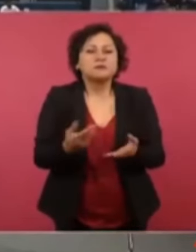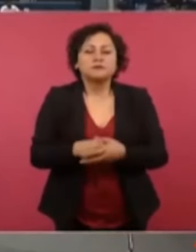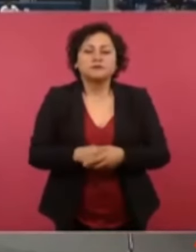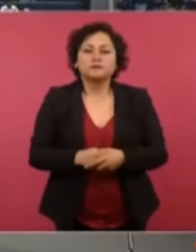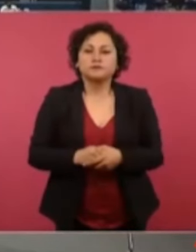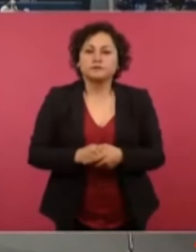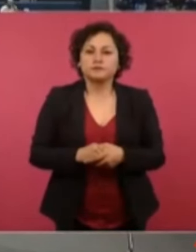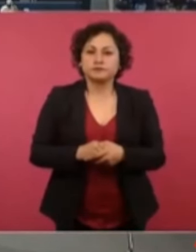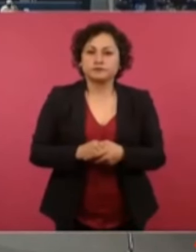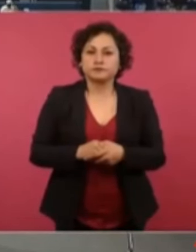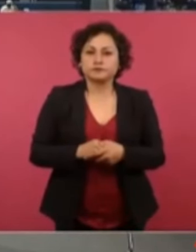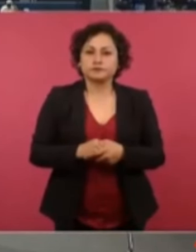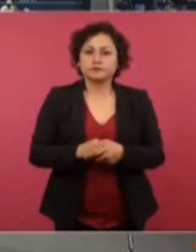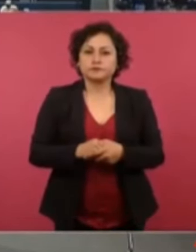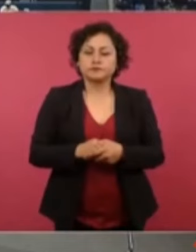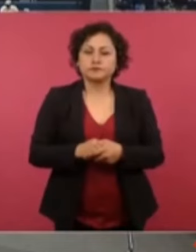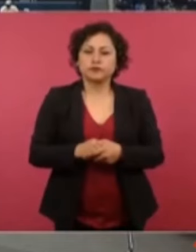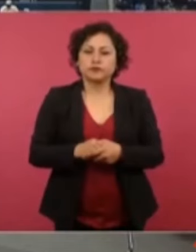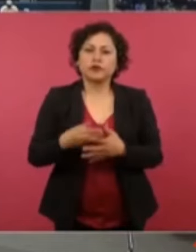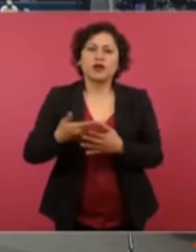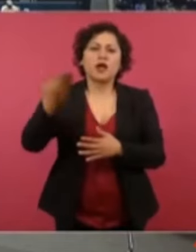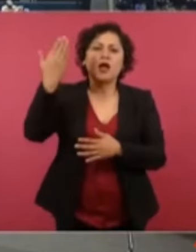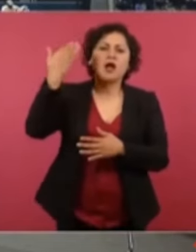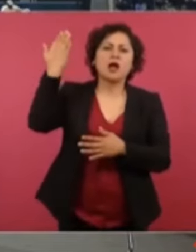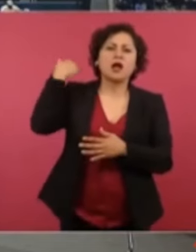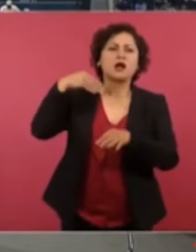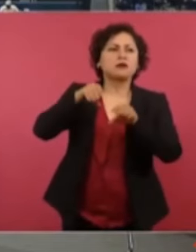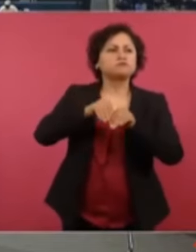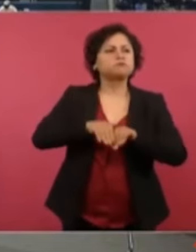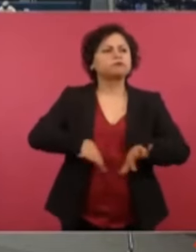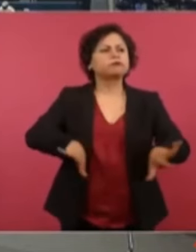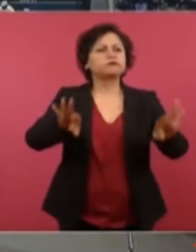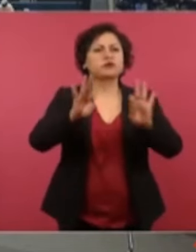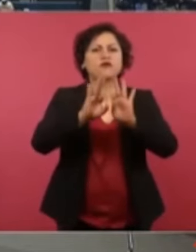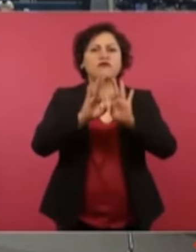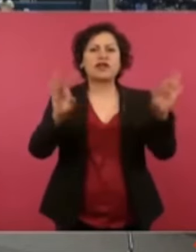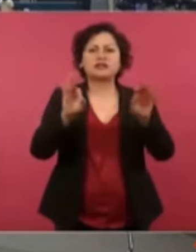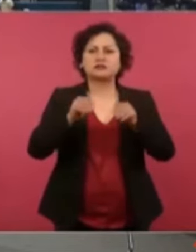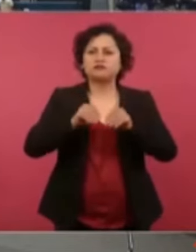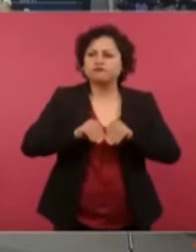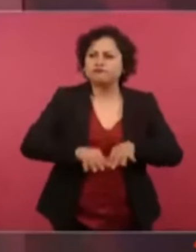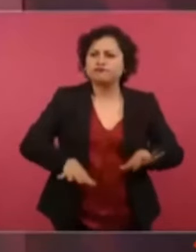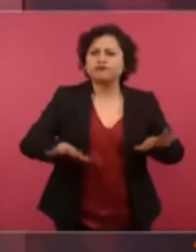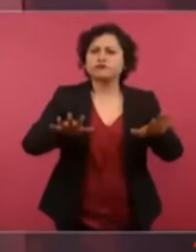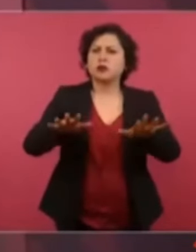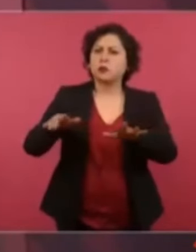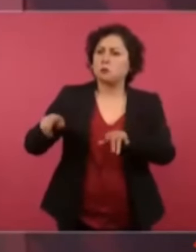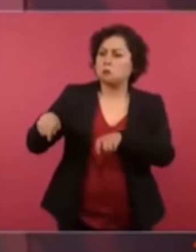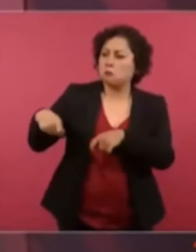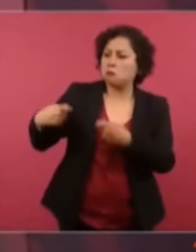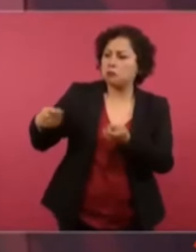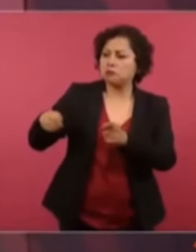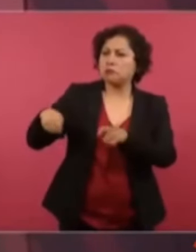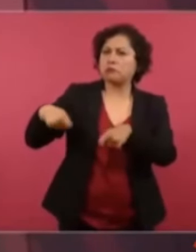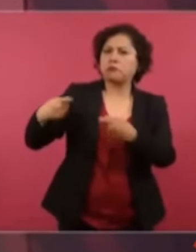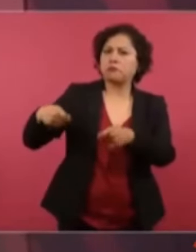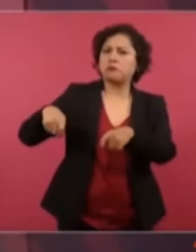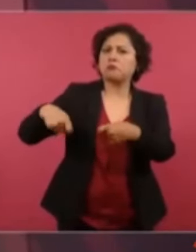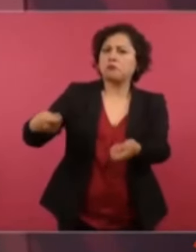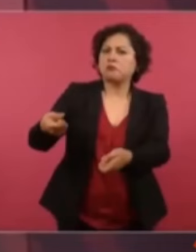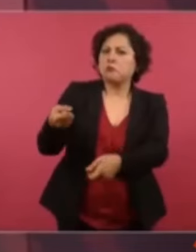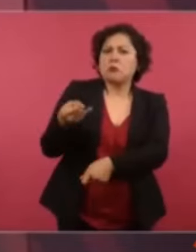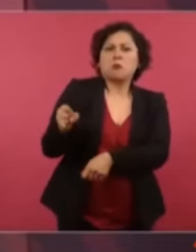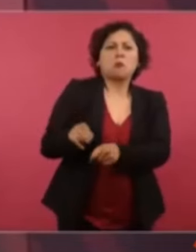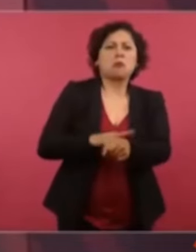se dio a conocer y se transmitió de generación en generación la otra